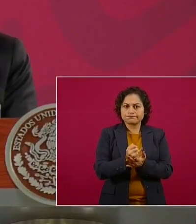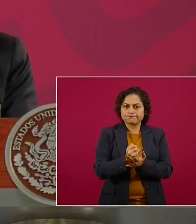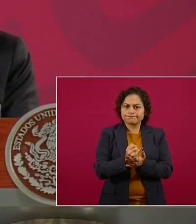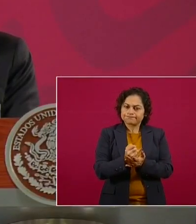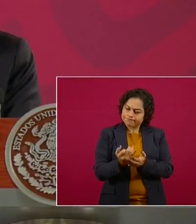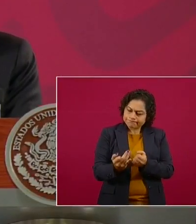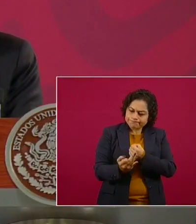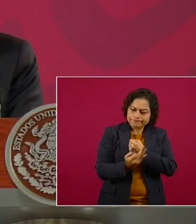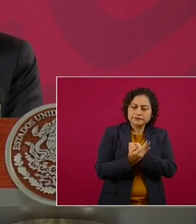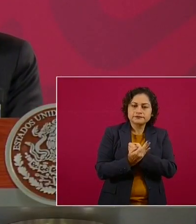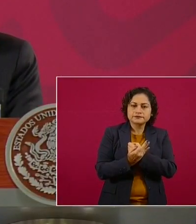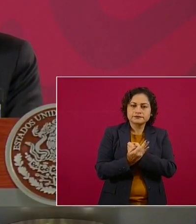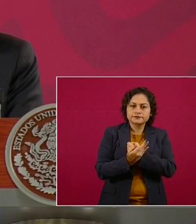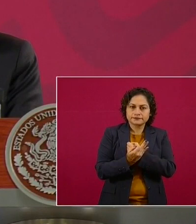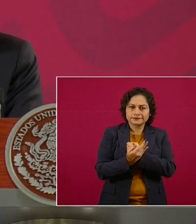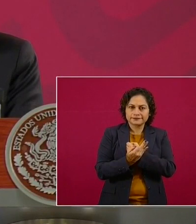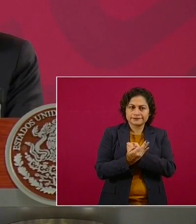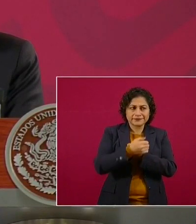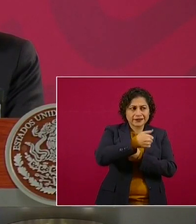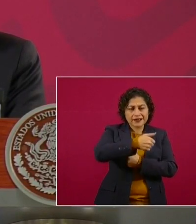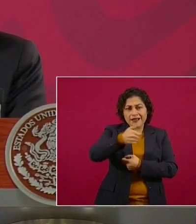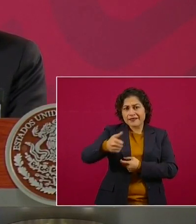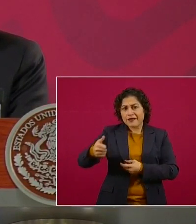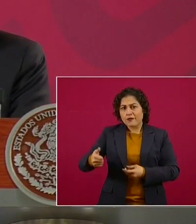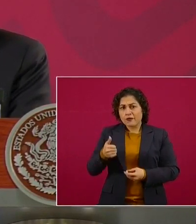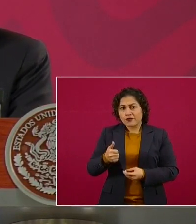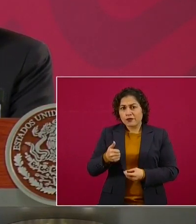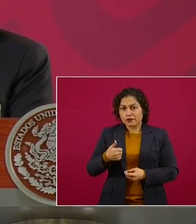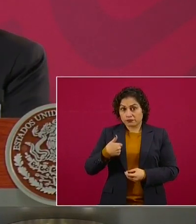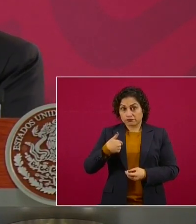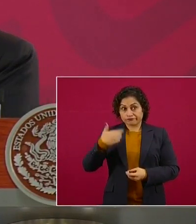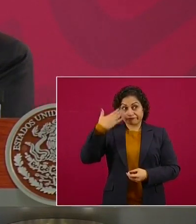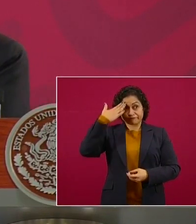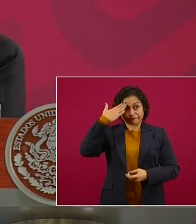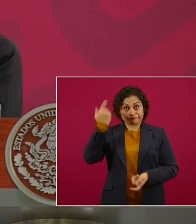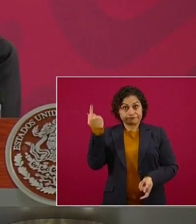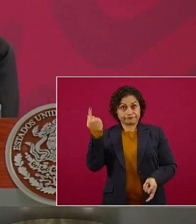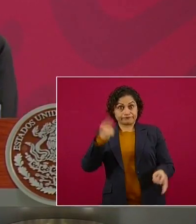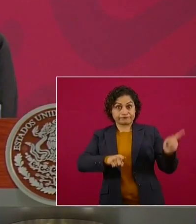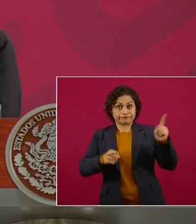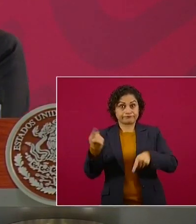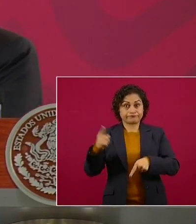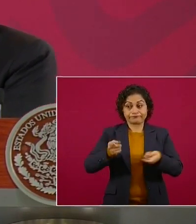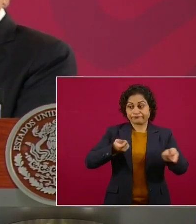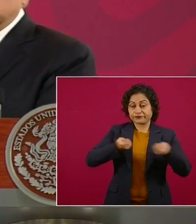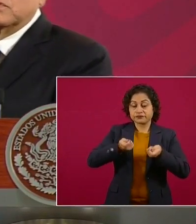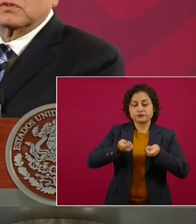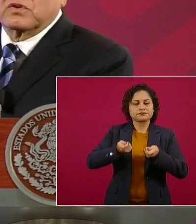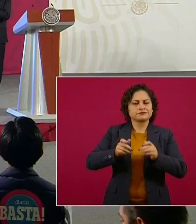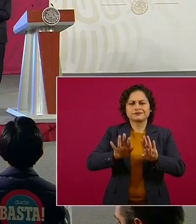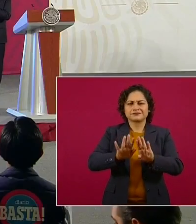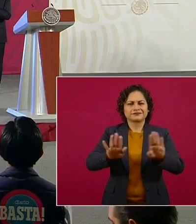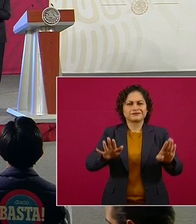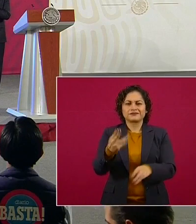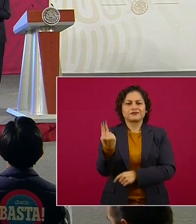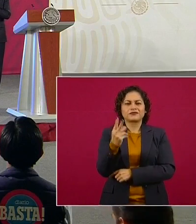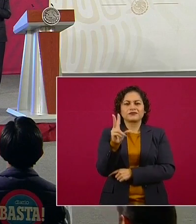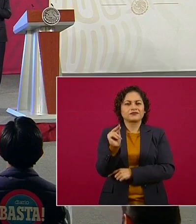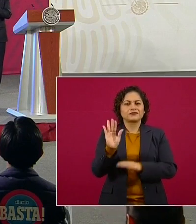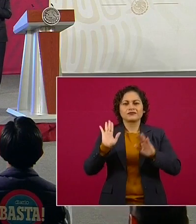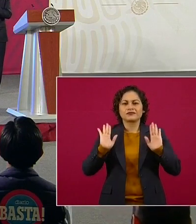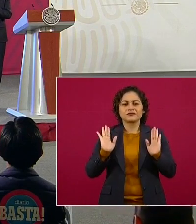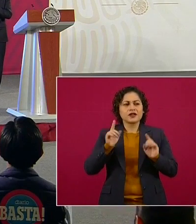autoritarismo, sino que actuemos como siempre,